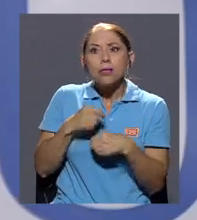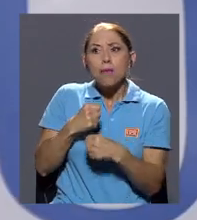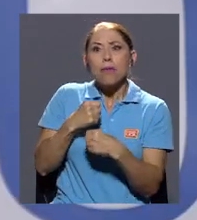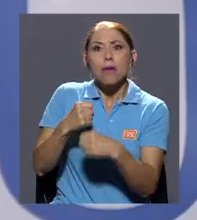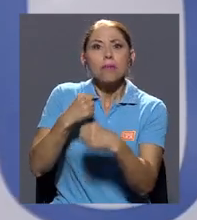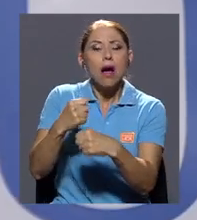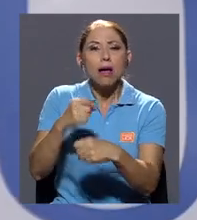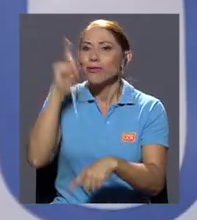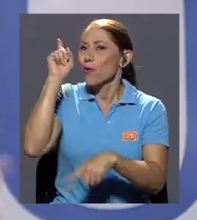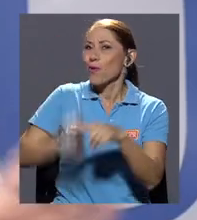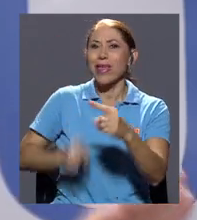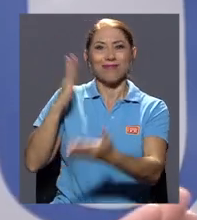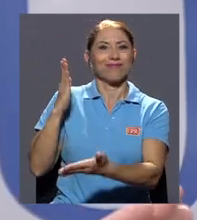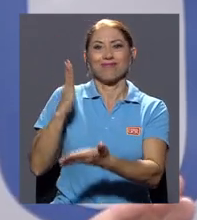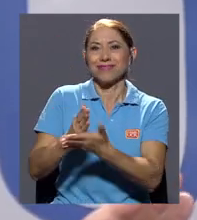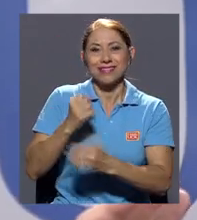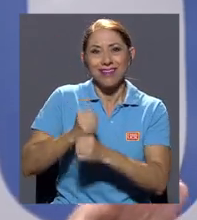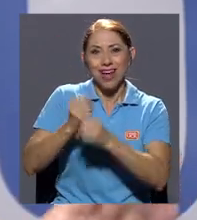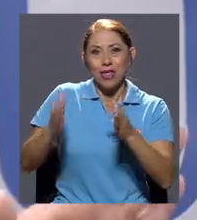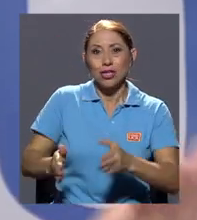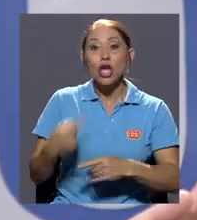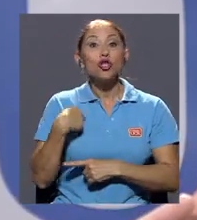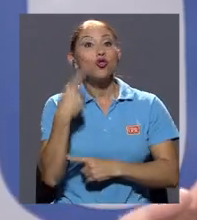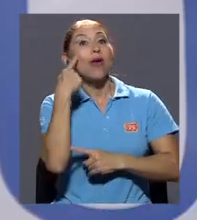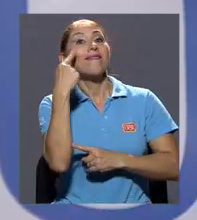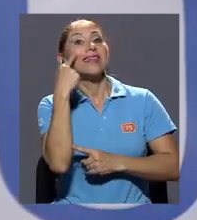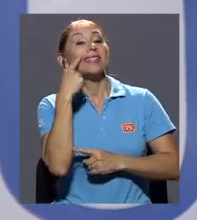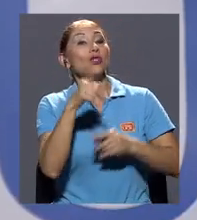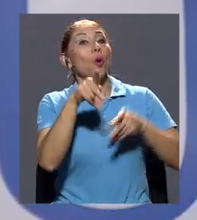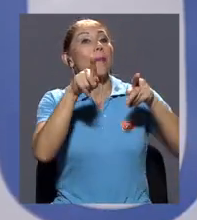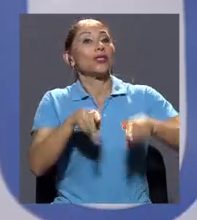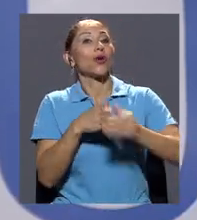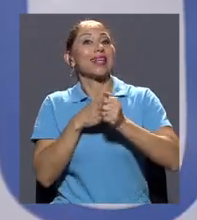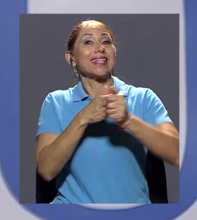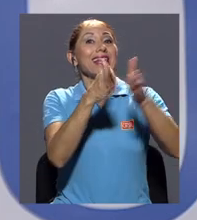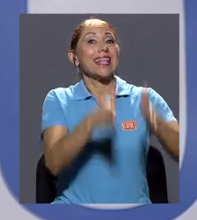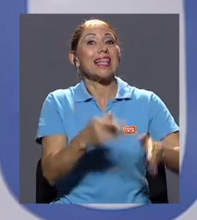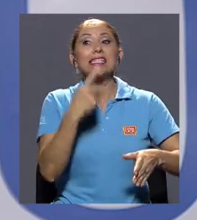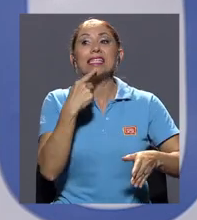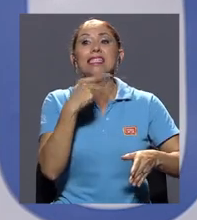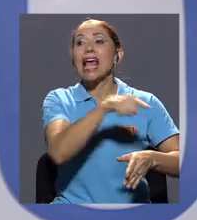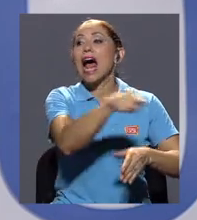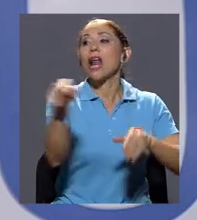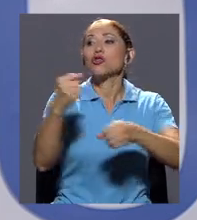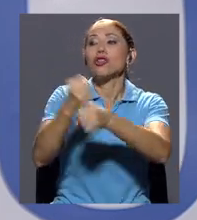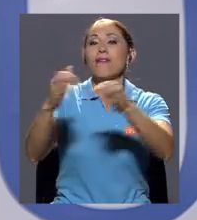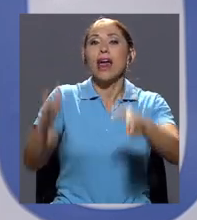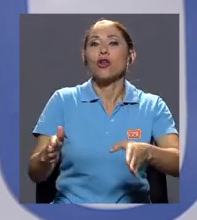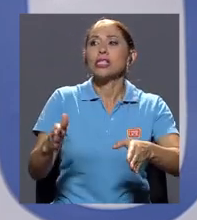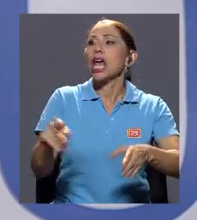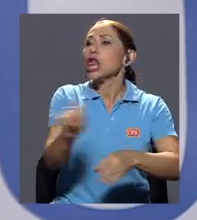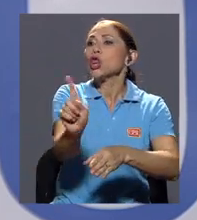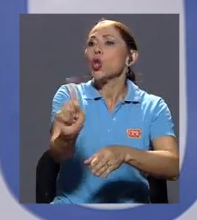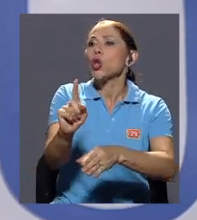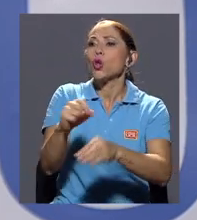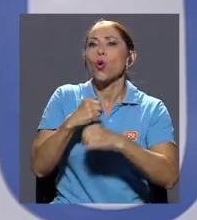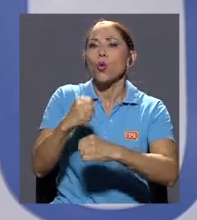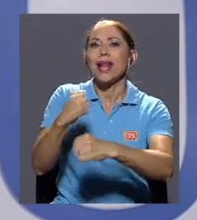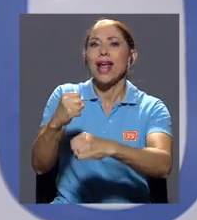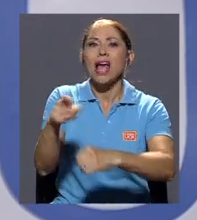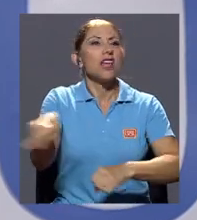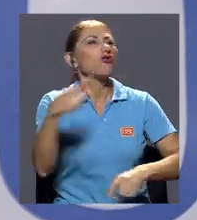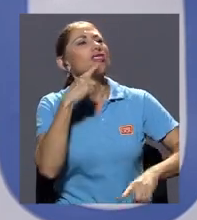trabajadores. Yo he visto dirigentes sindicales decirle a los trabajadores, no hagamos huelgue, los trabajadores dicen, vamos con usted o sin usted. Bueno, entonces